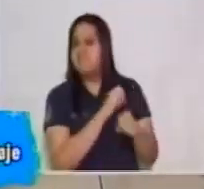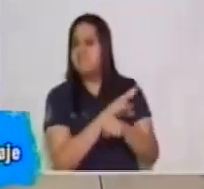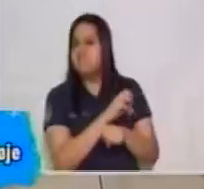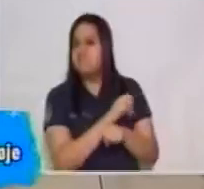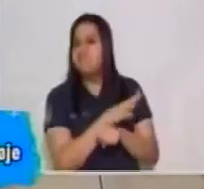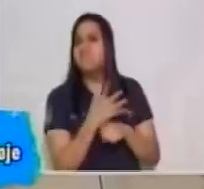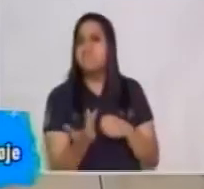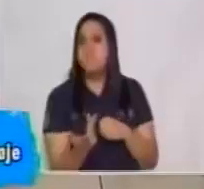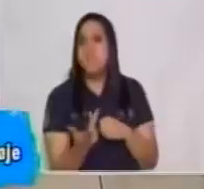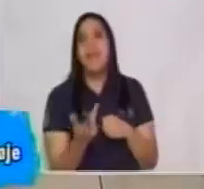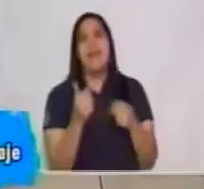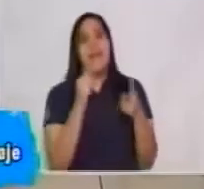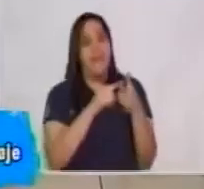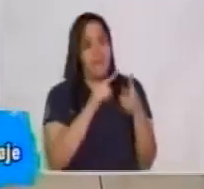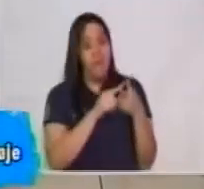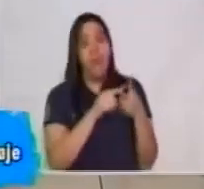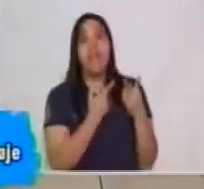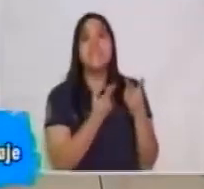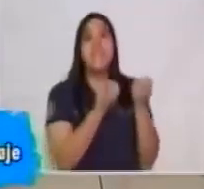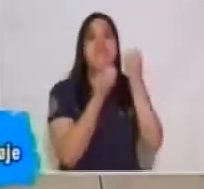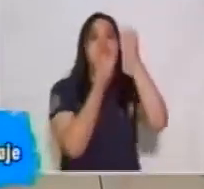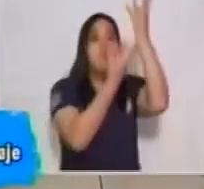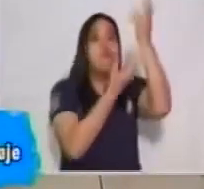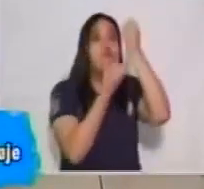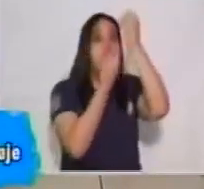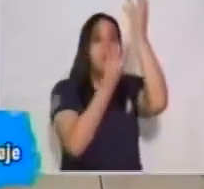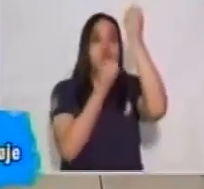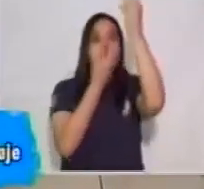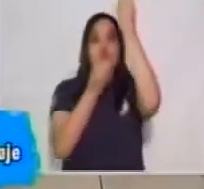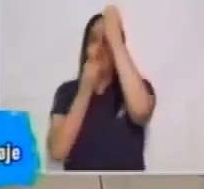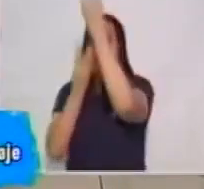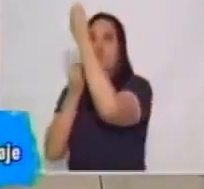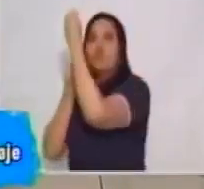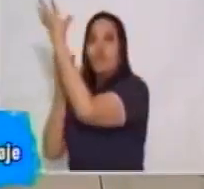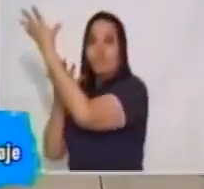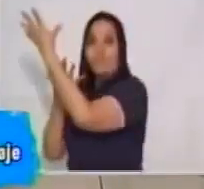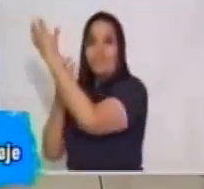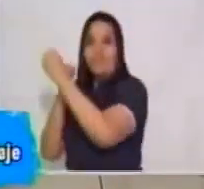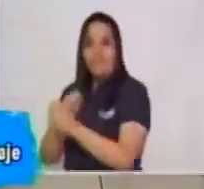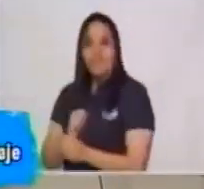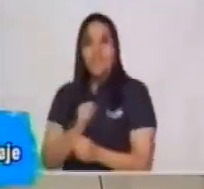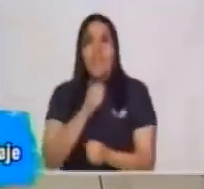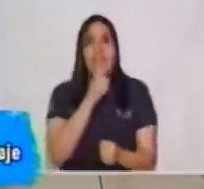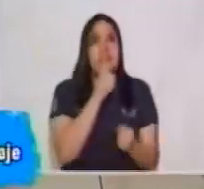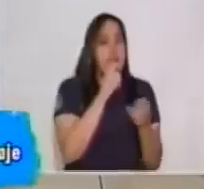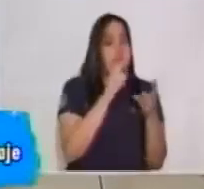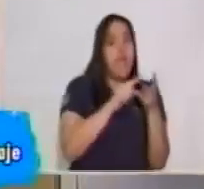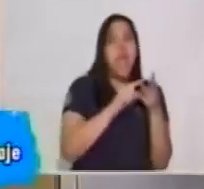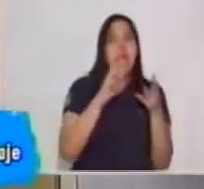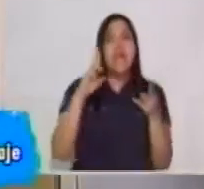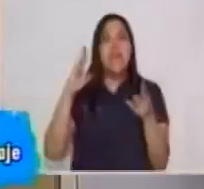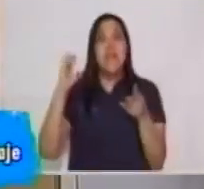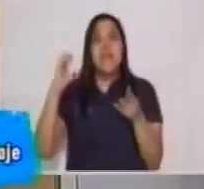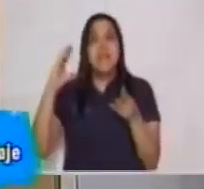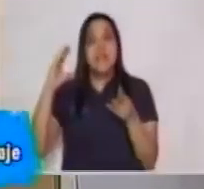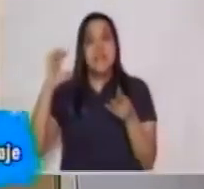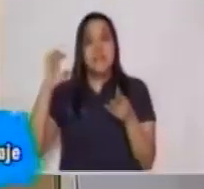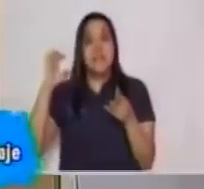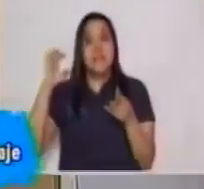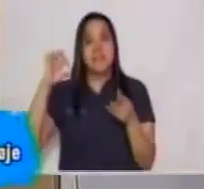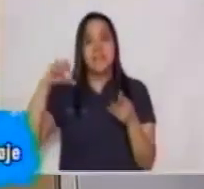Muy bien, es la información que se transmite. ¿Y quién es el receptor o qué es el receptor?